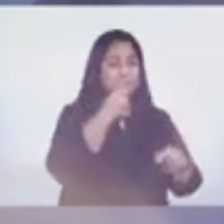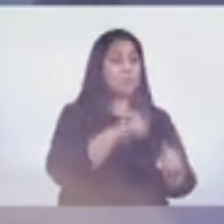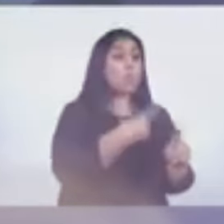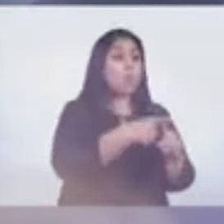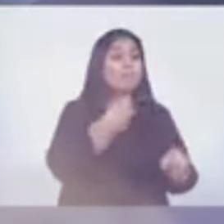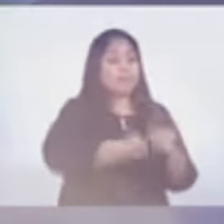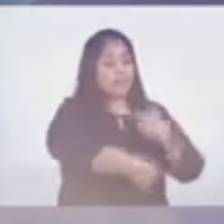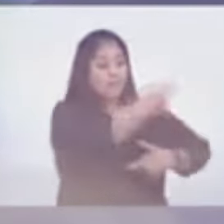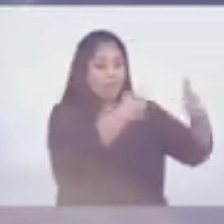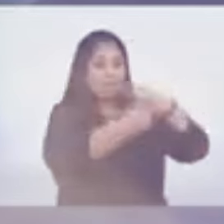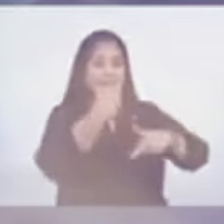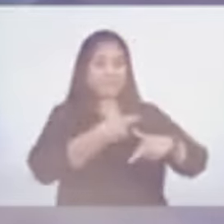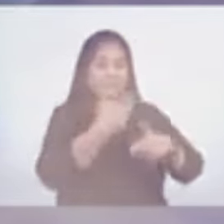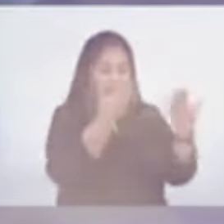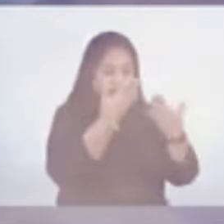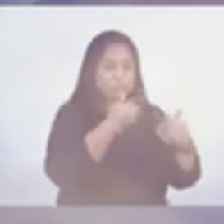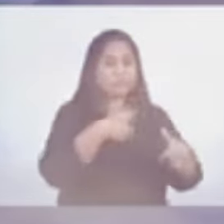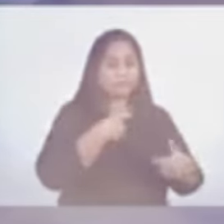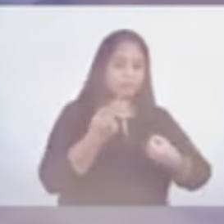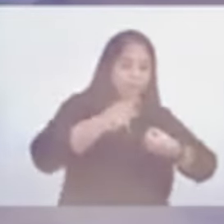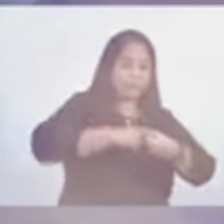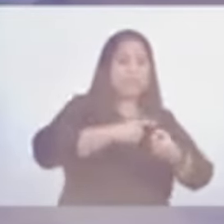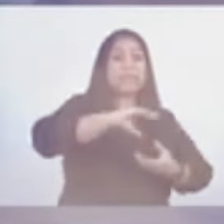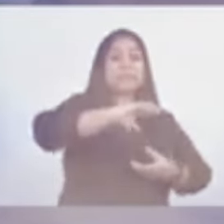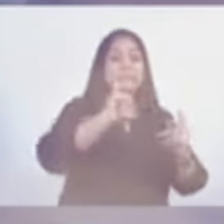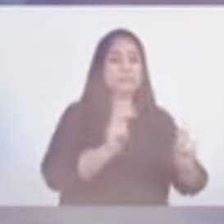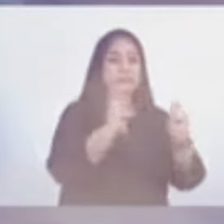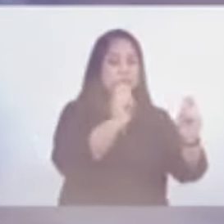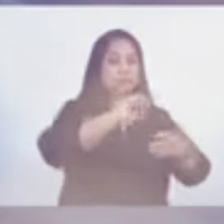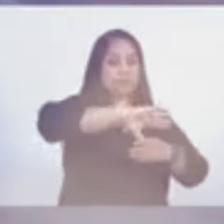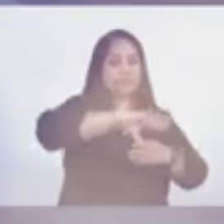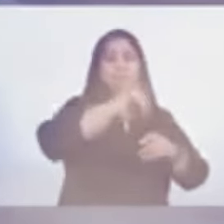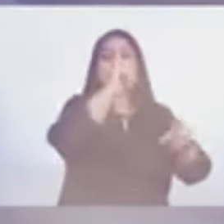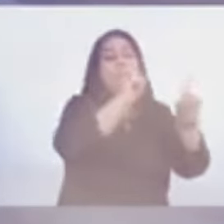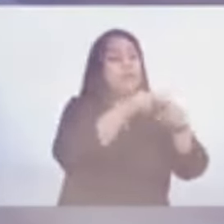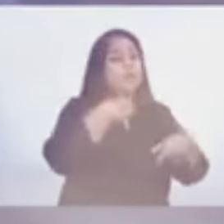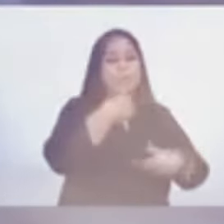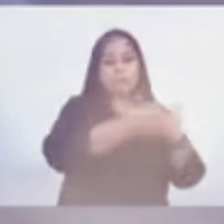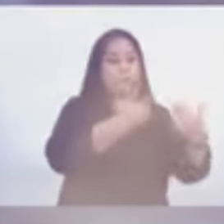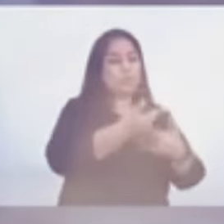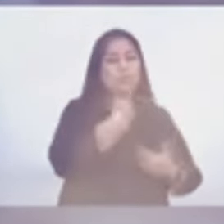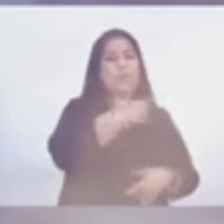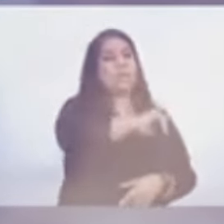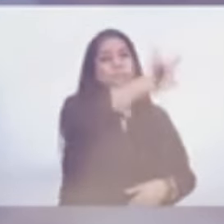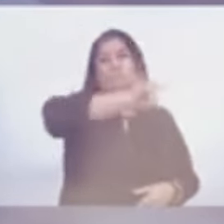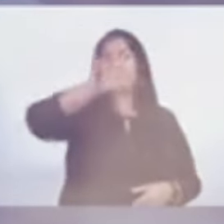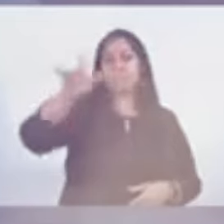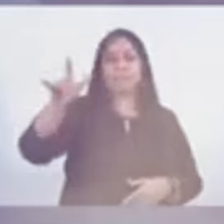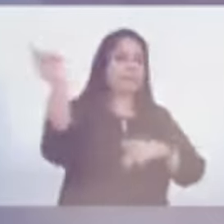regresé de estudiar, ingresé al servicio diplomático, y siempre era un proceso de estar afuera y regresar a Guatemala.